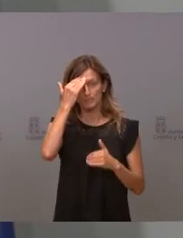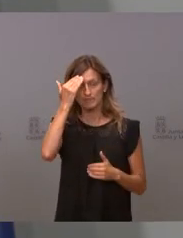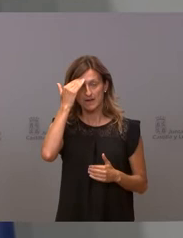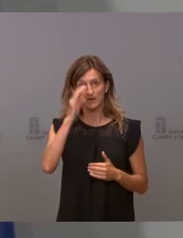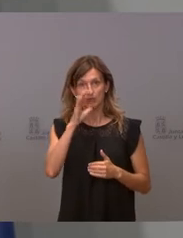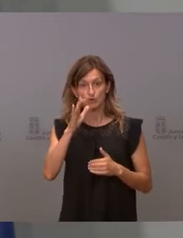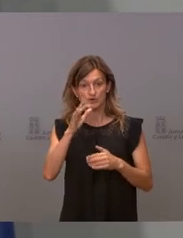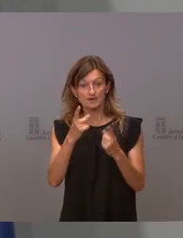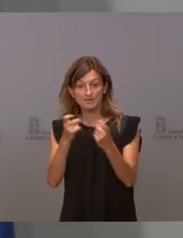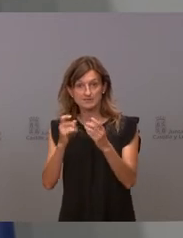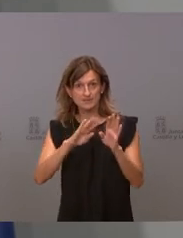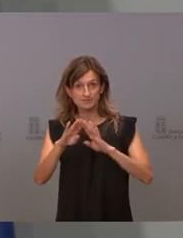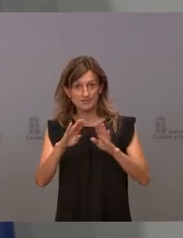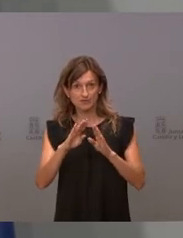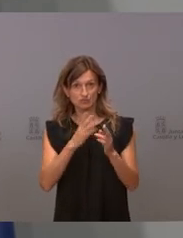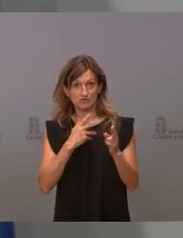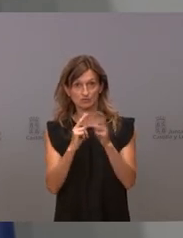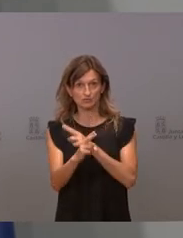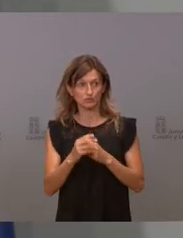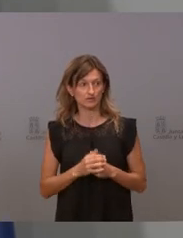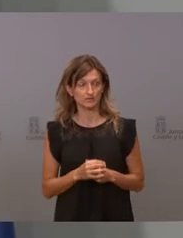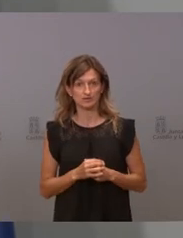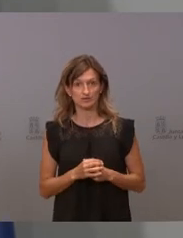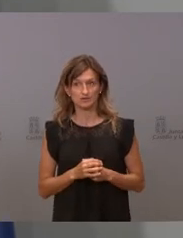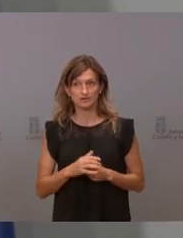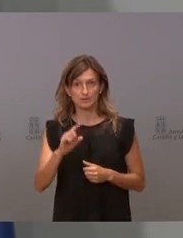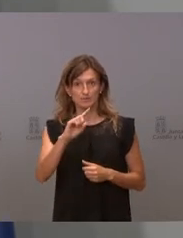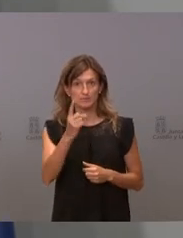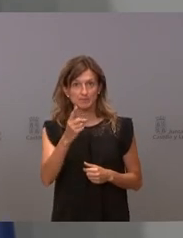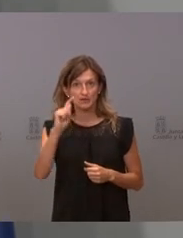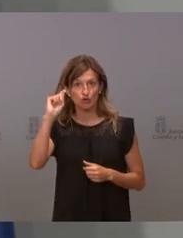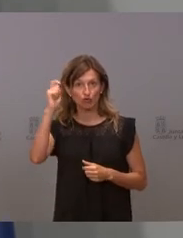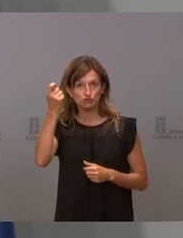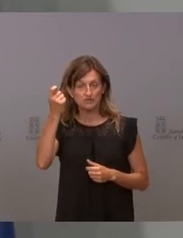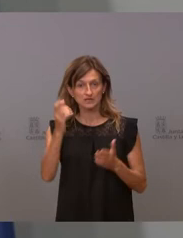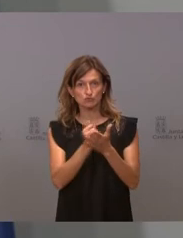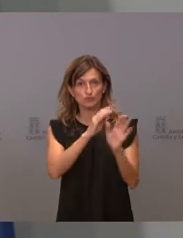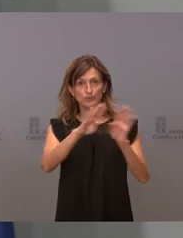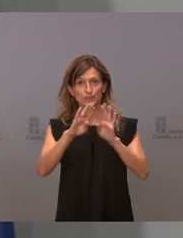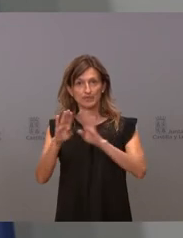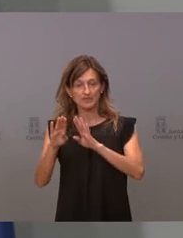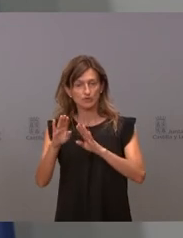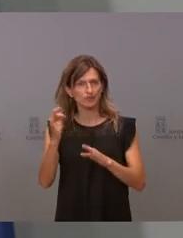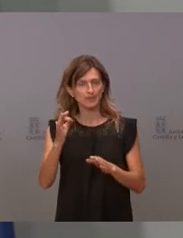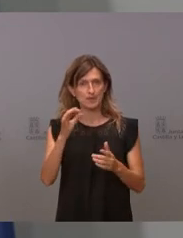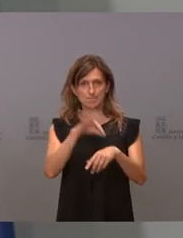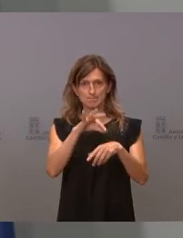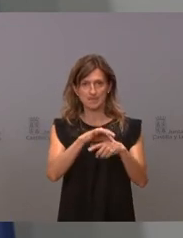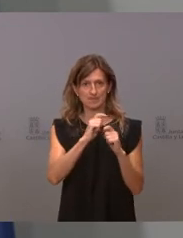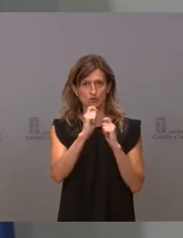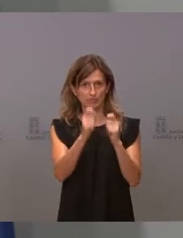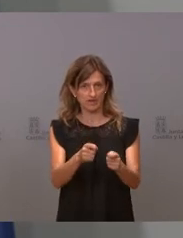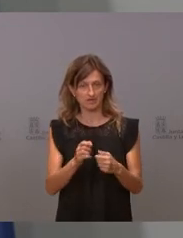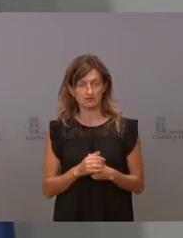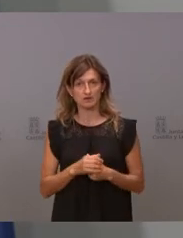necesidades de los vecinos. Porque lo primero que tenemos que conseguir es que todos los vecinos tengan su médico asignado, tengan